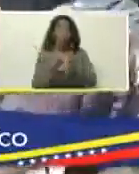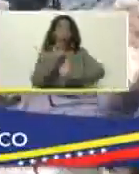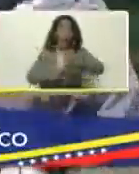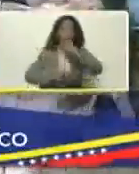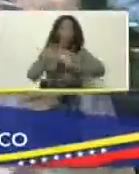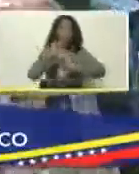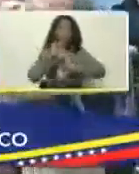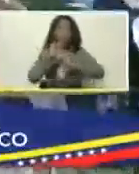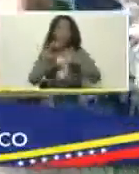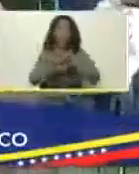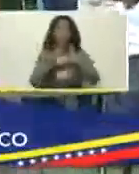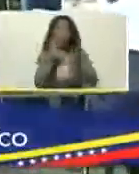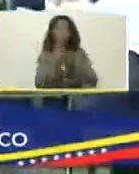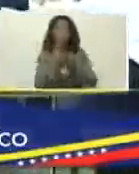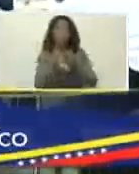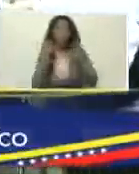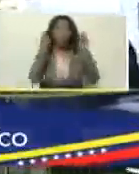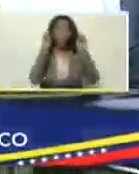del mundo, en este tema,